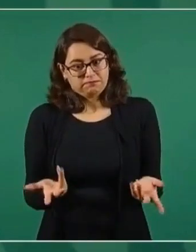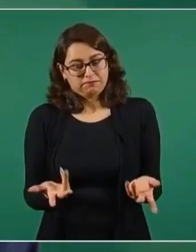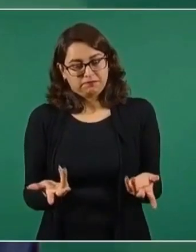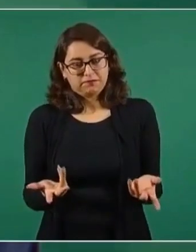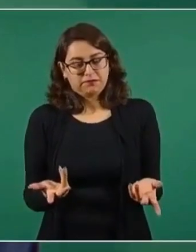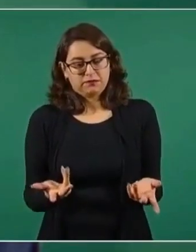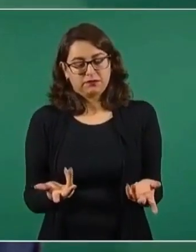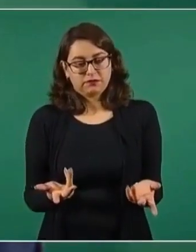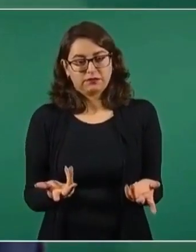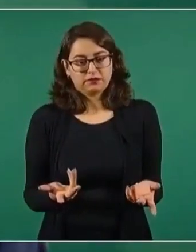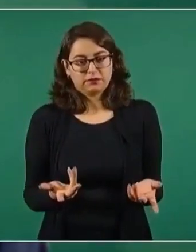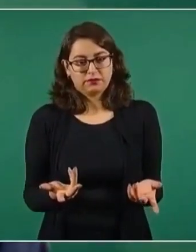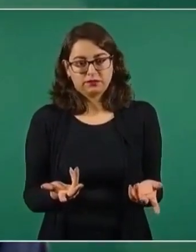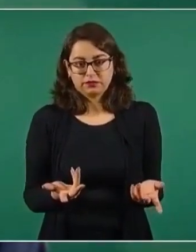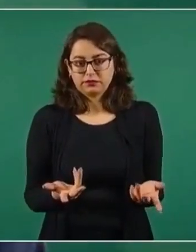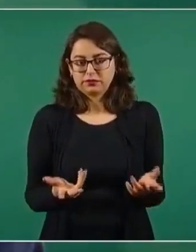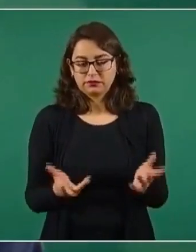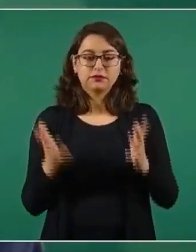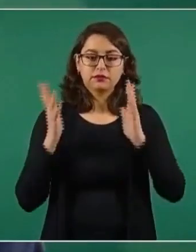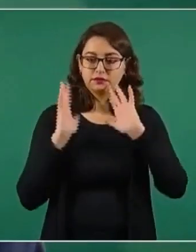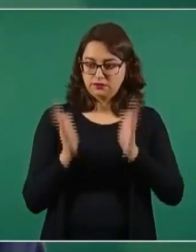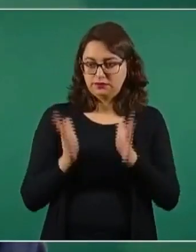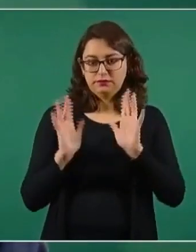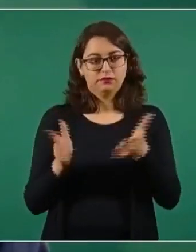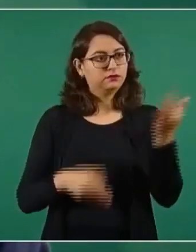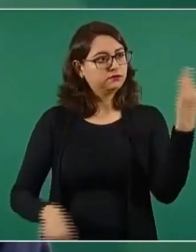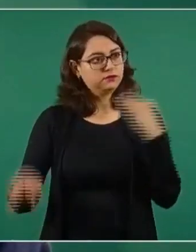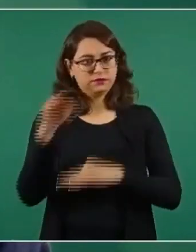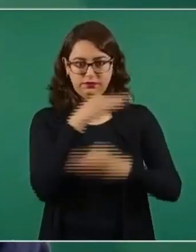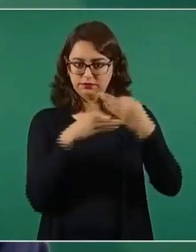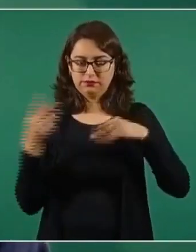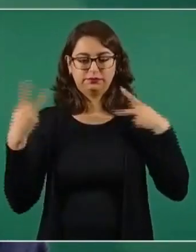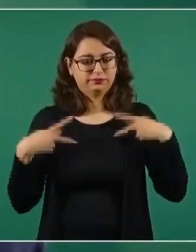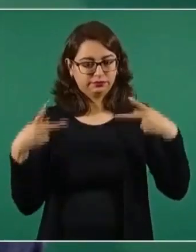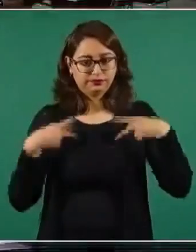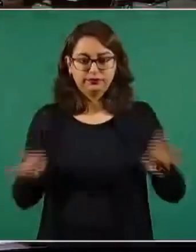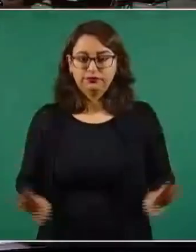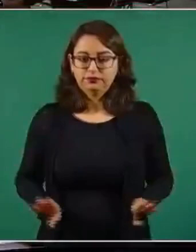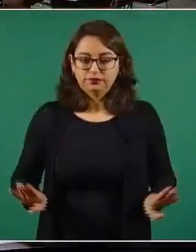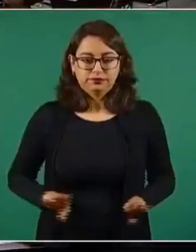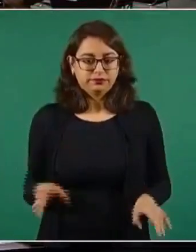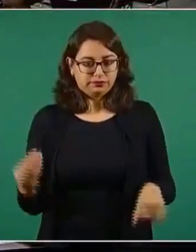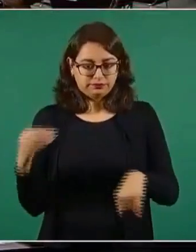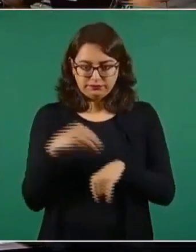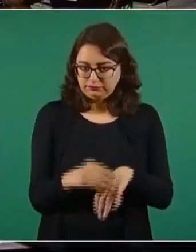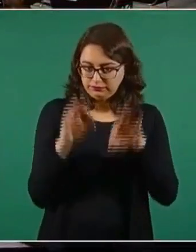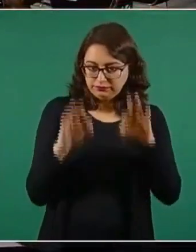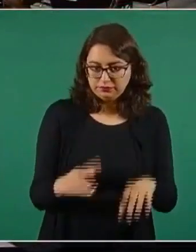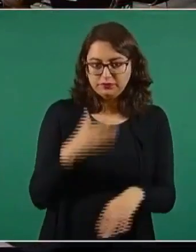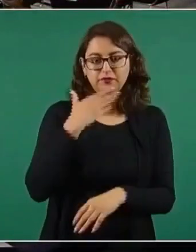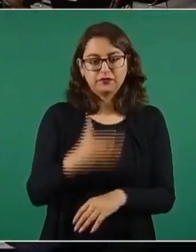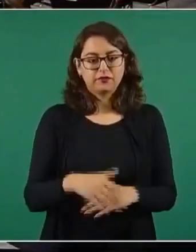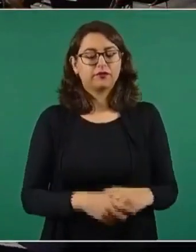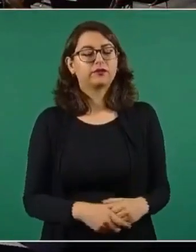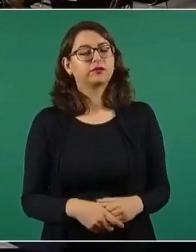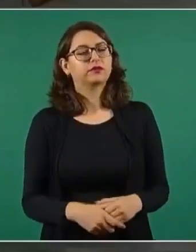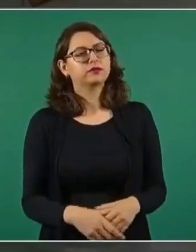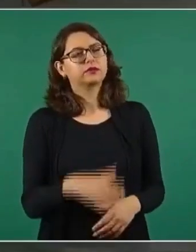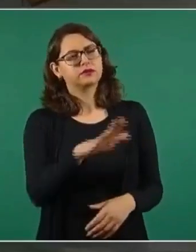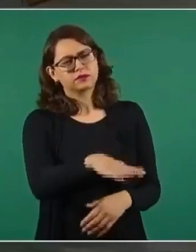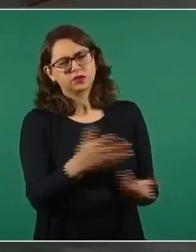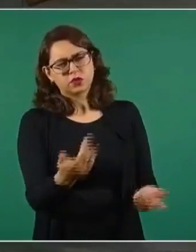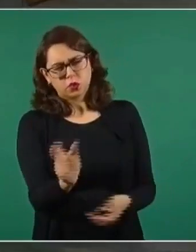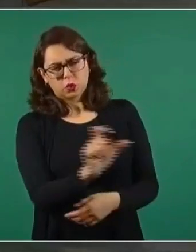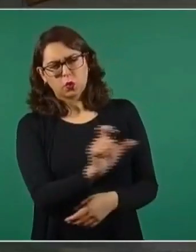ya todos a portarnos bien. Ya nada más para precisar, presidente, ¿cuándo arrancaría este operativo de